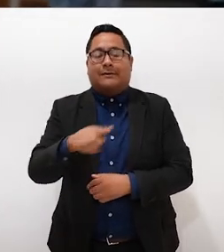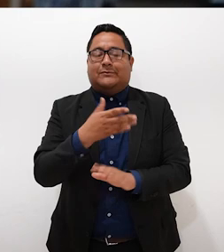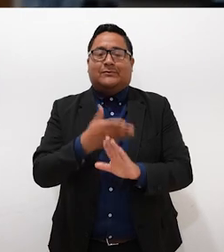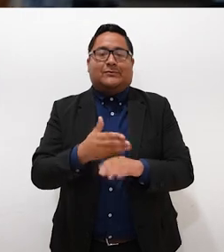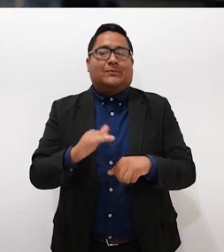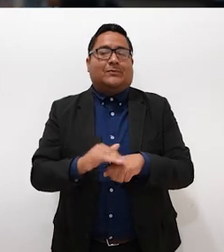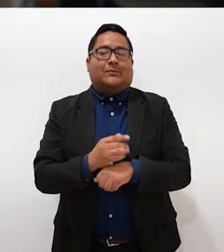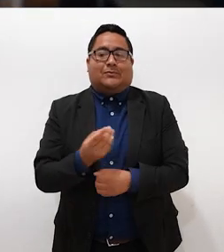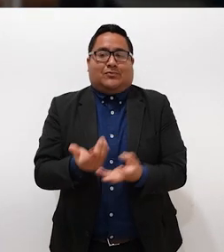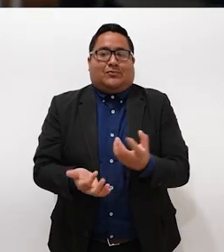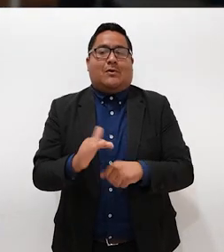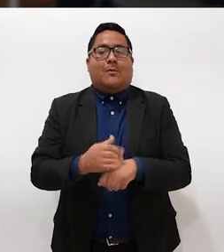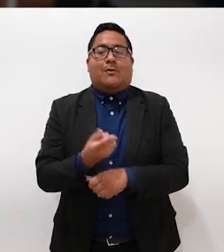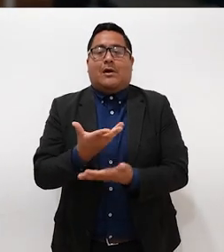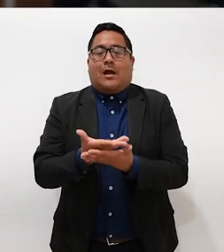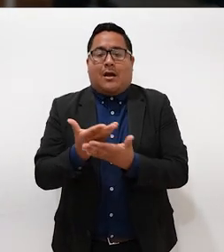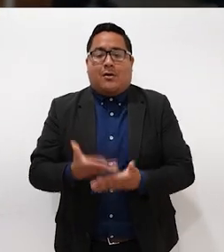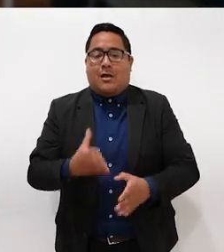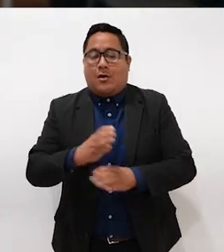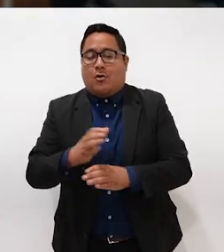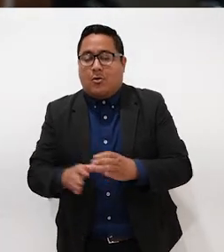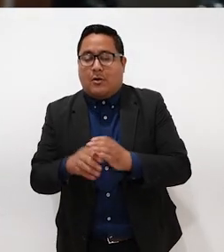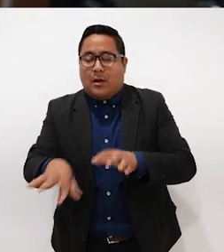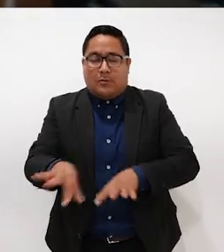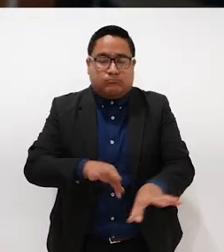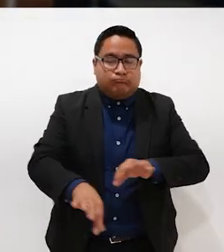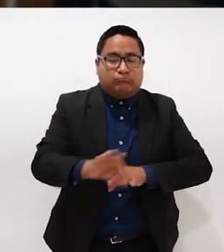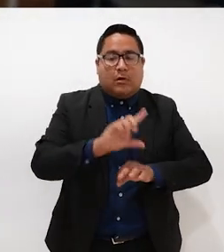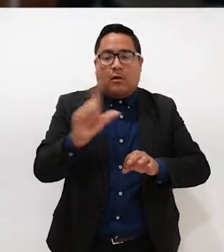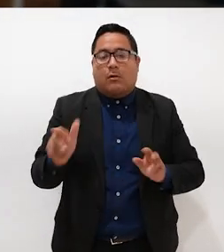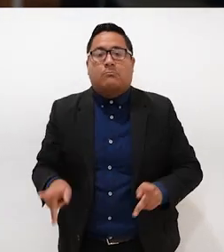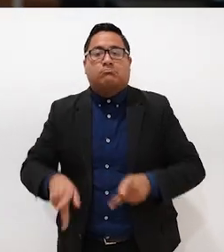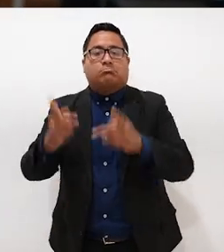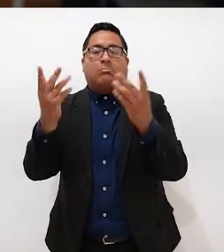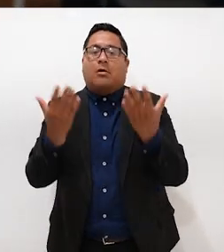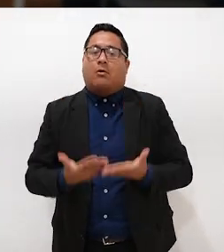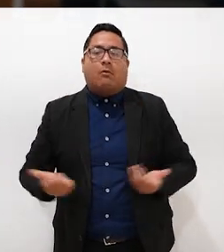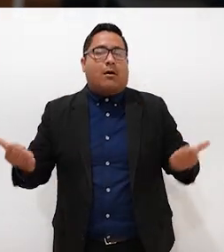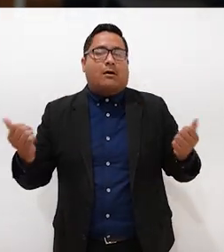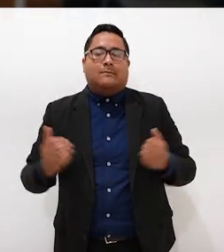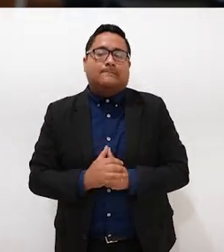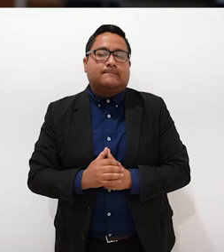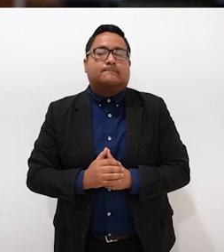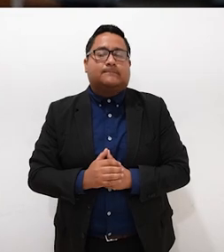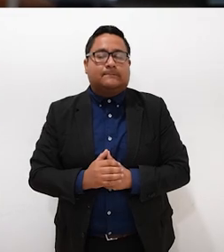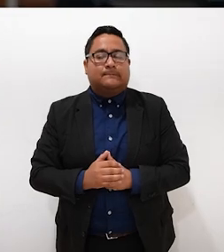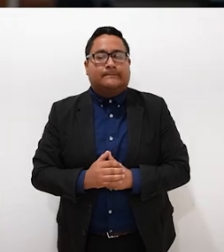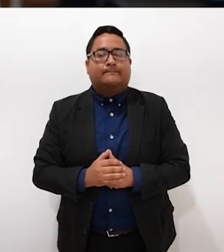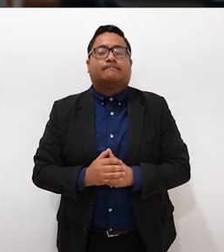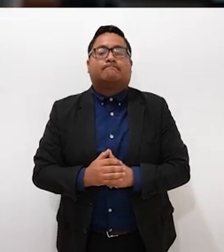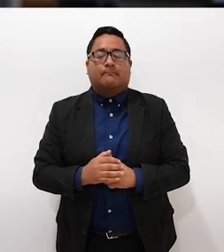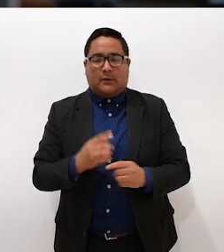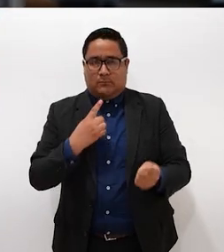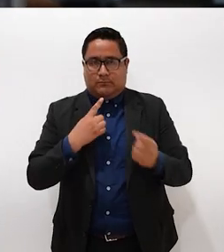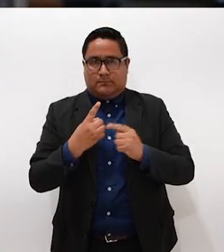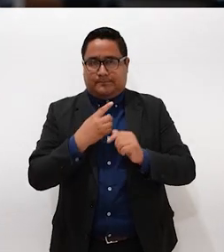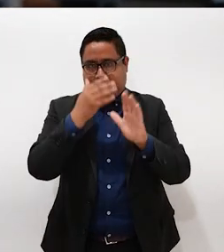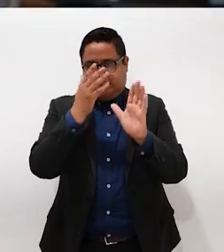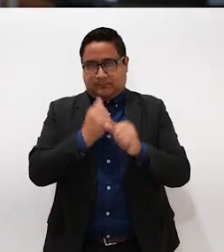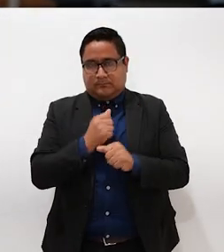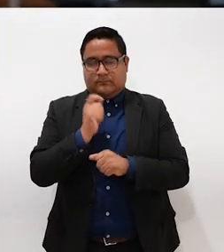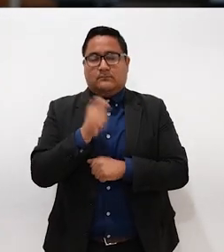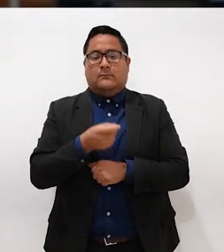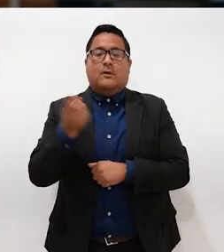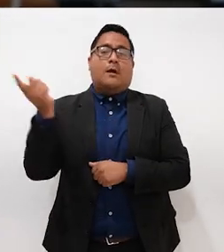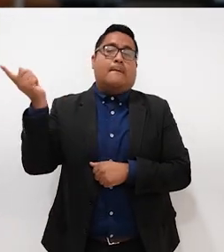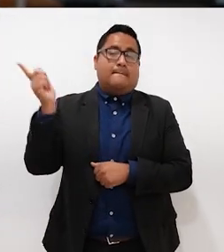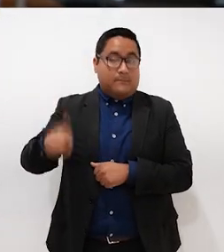afectados por la quema porque pues ya no tienen materia para vender, o sea ya no tienen para dónde ir a escoger. Entonces se llegó a un acuerdo en dar